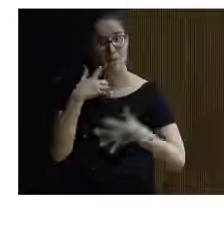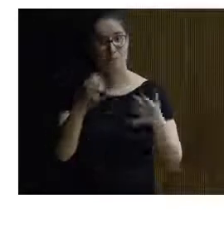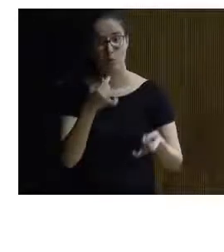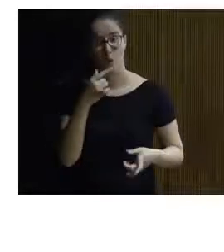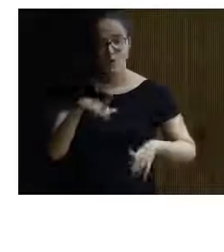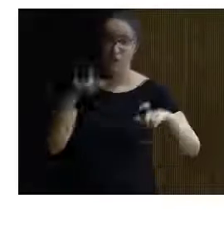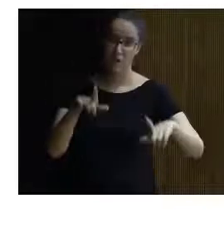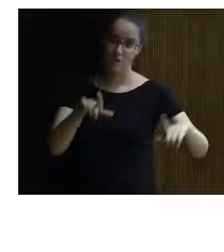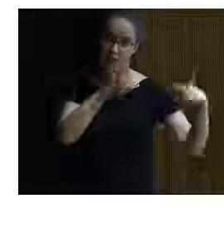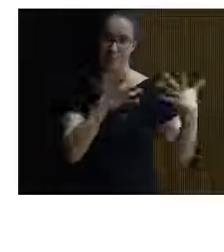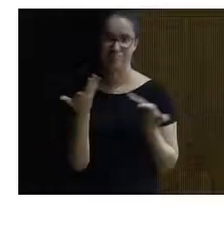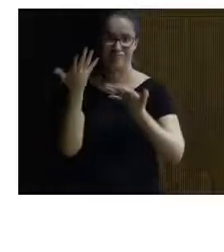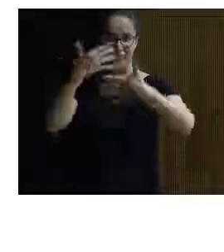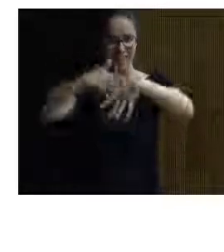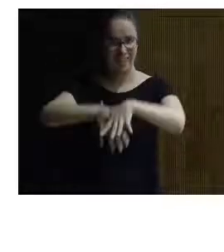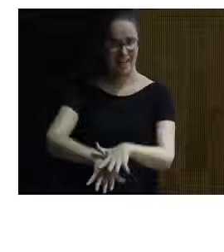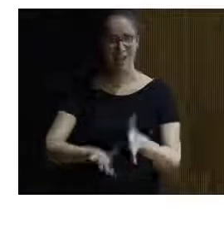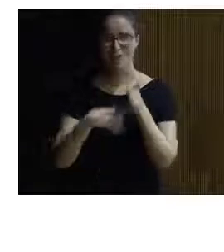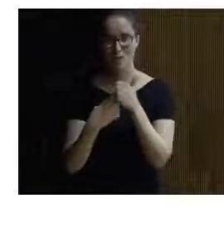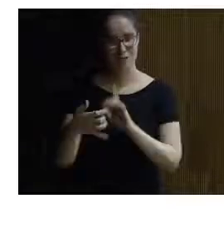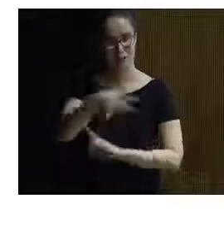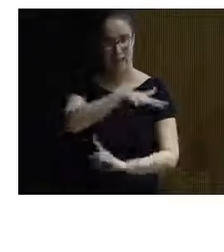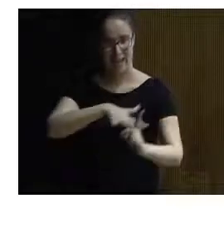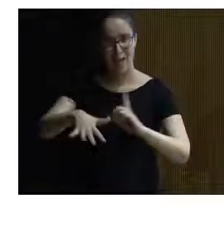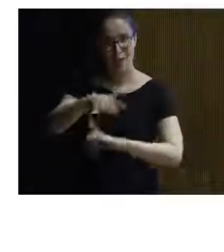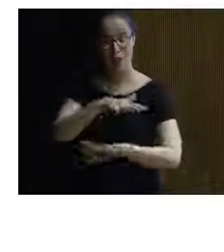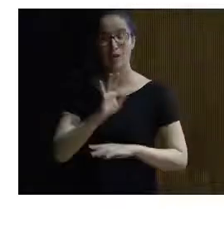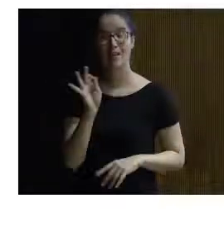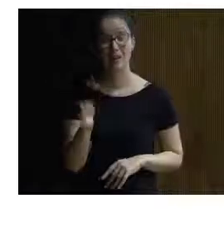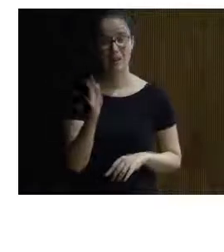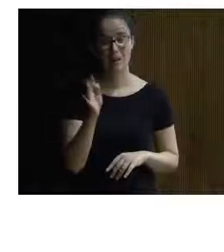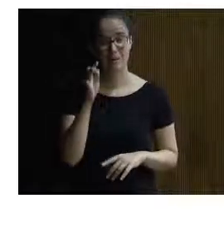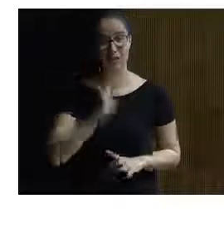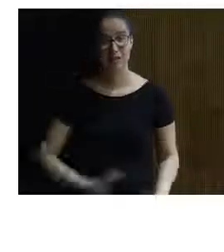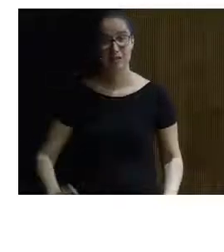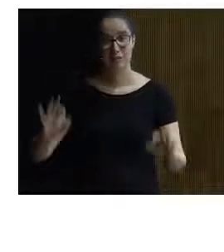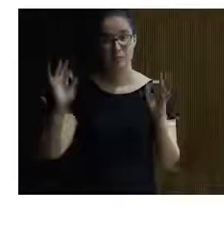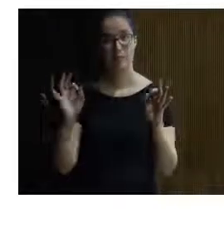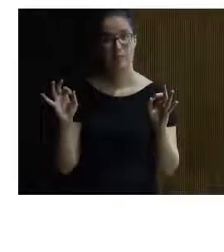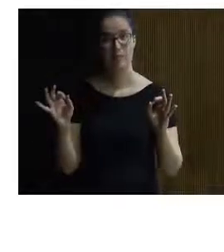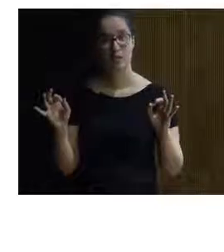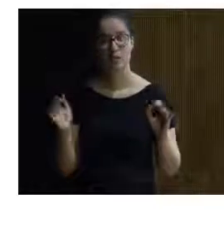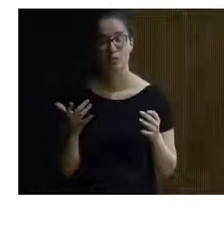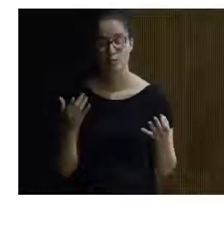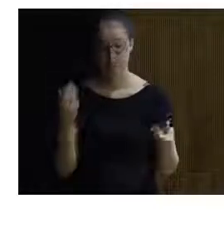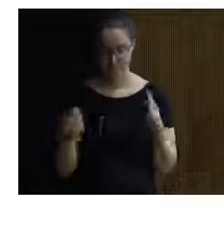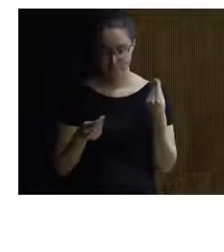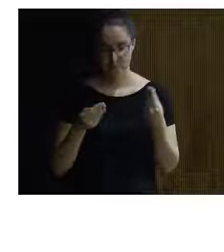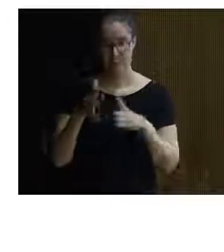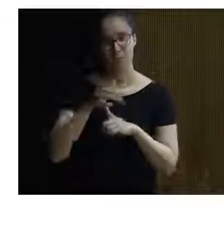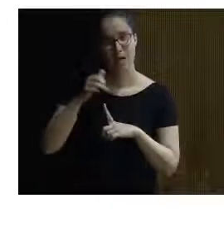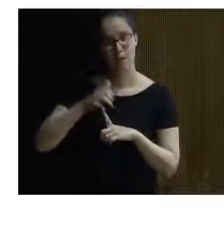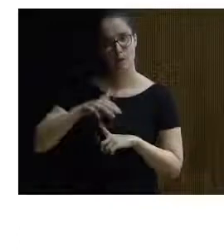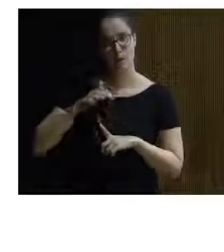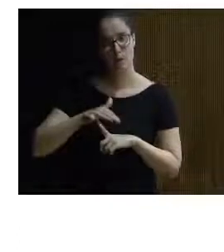está perfectamente integrada en el entorno si es verdad que sobre todo cuando cuando se decide ubicar el parque